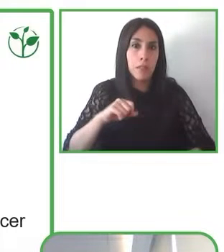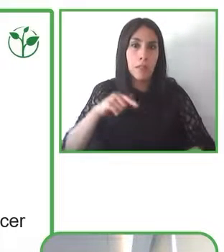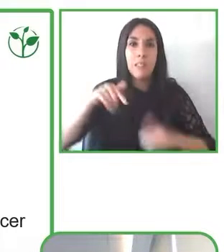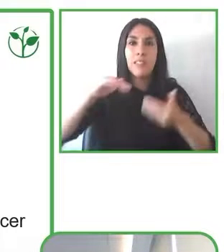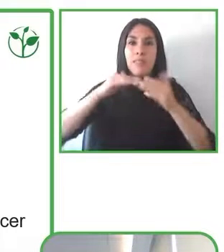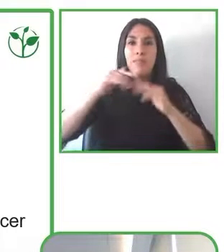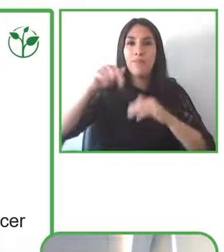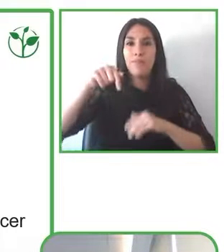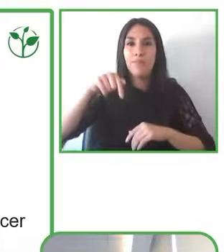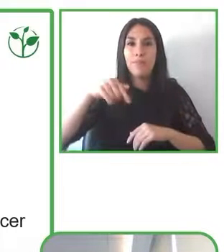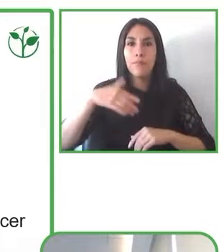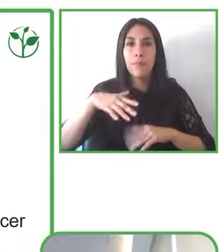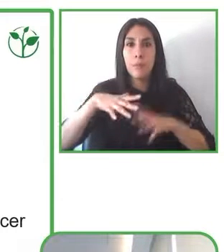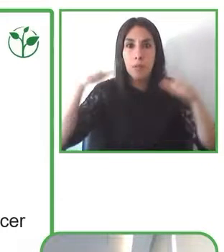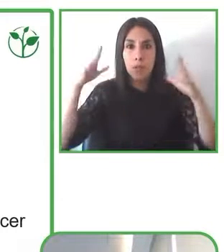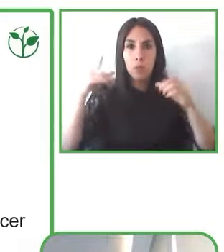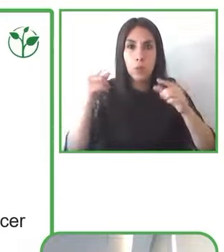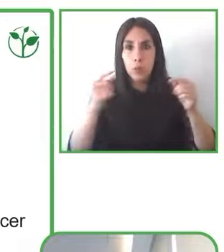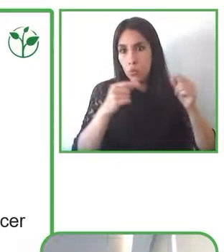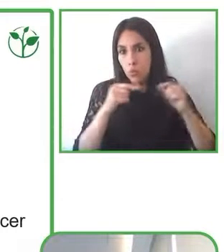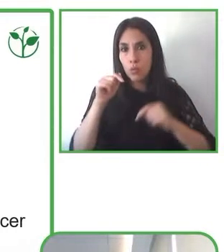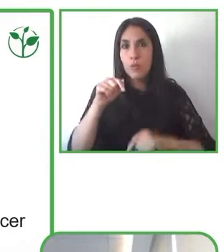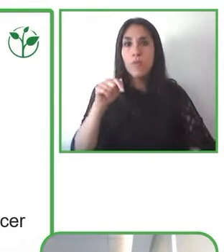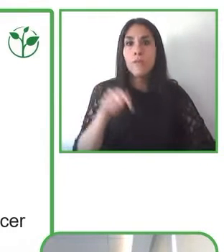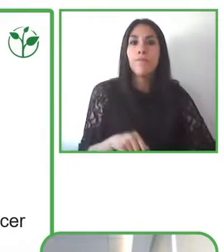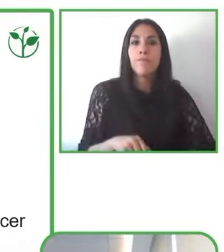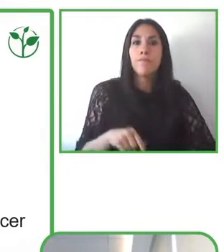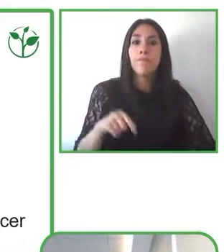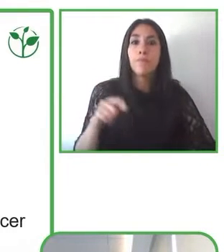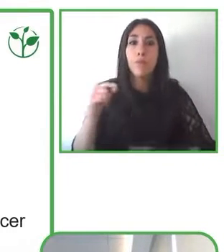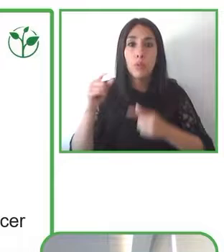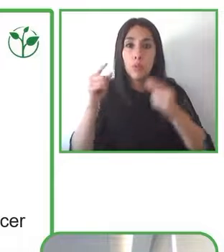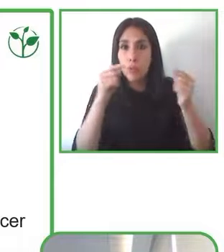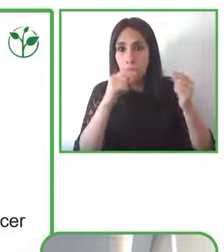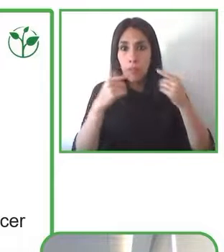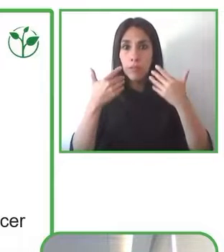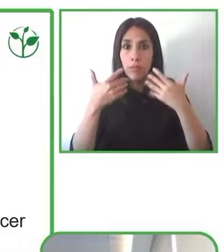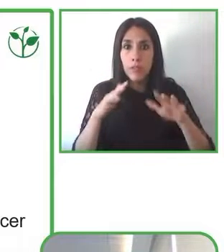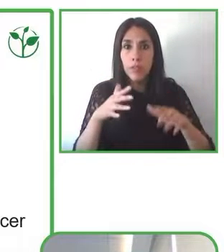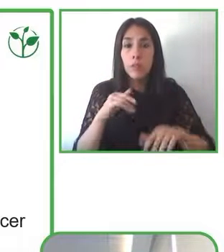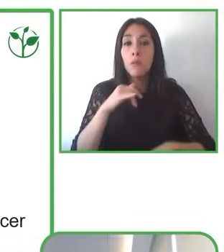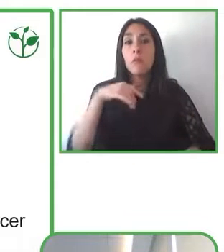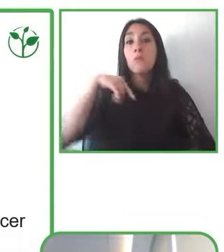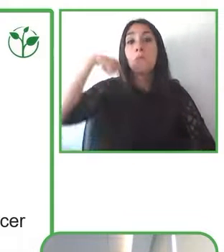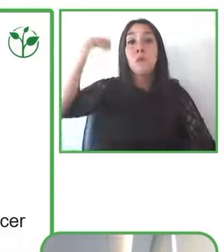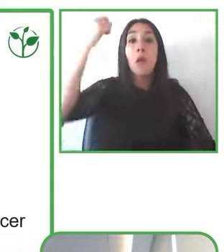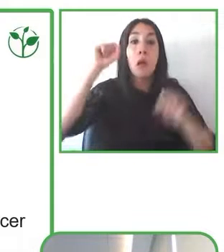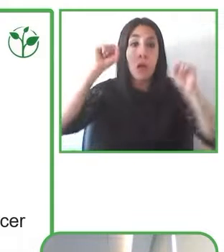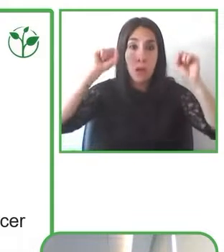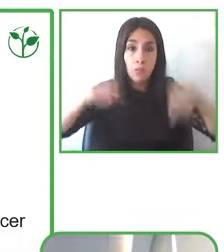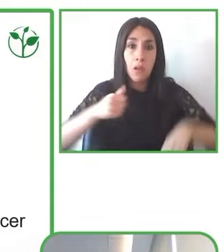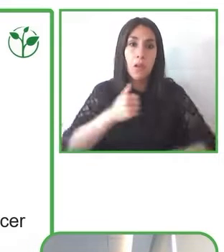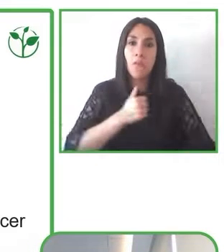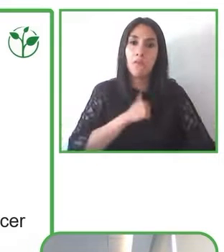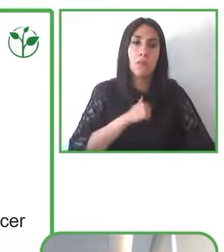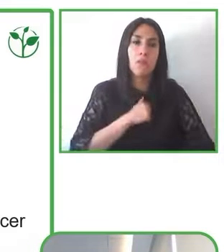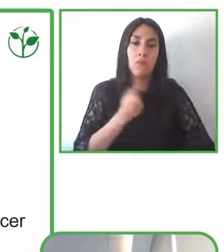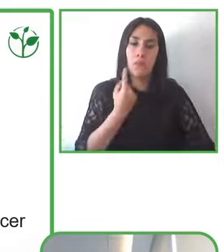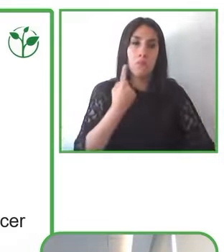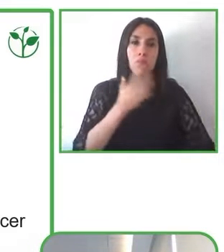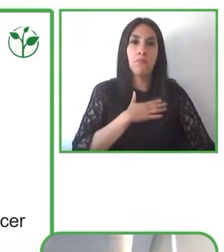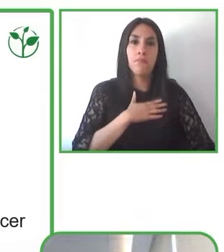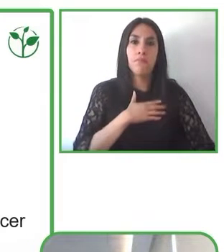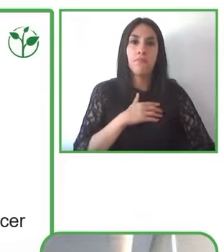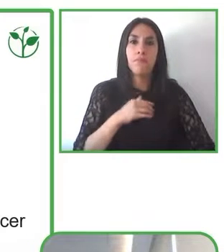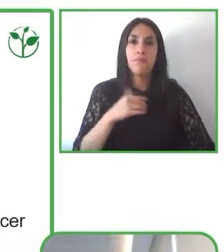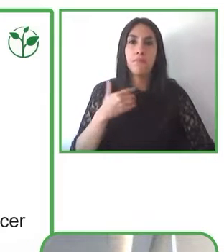fruto y los estamos viendo ya en terreno y el sistema ya que el sistema fomenta los cambios a